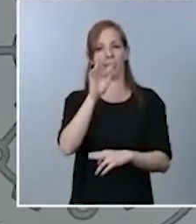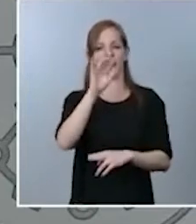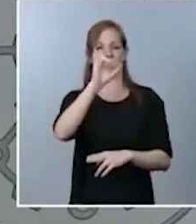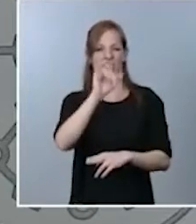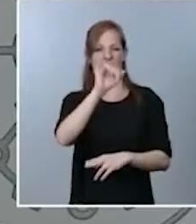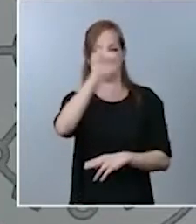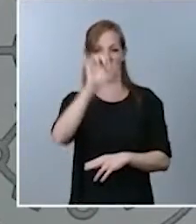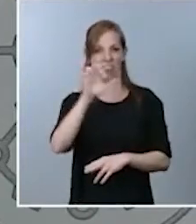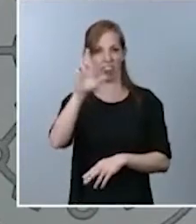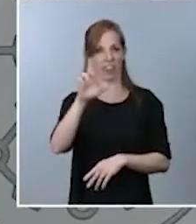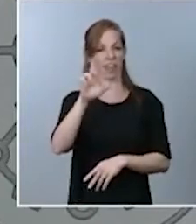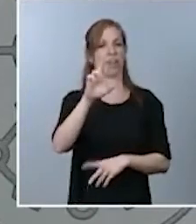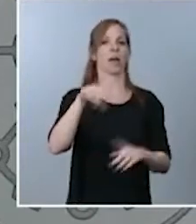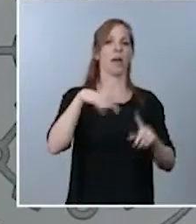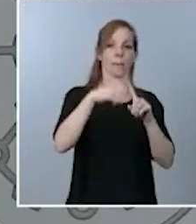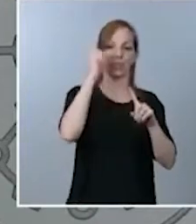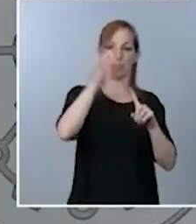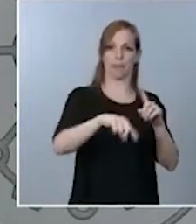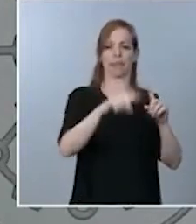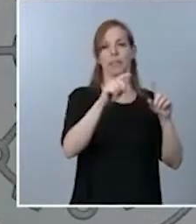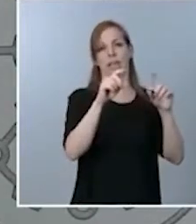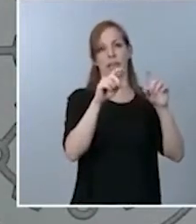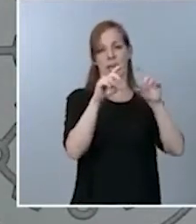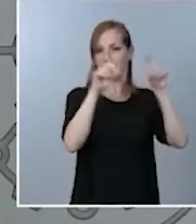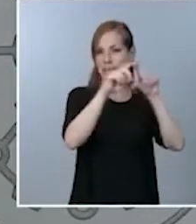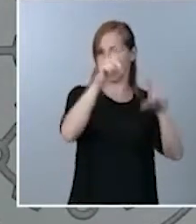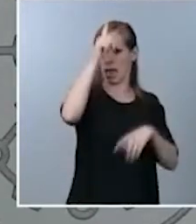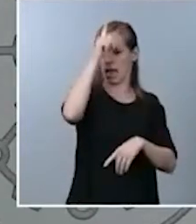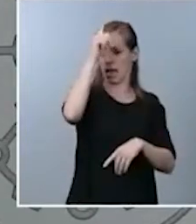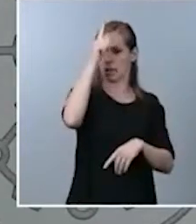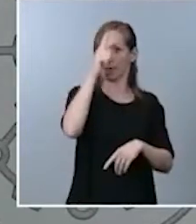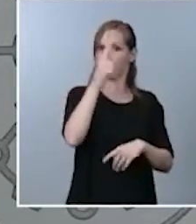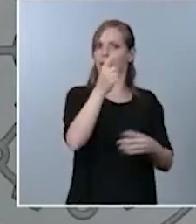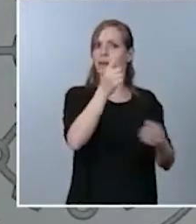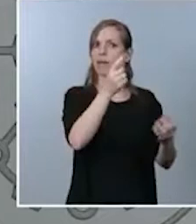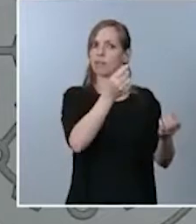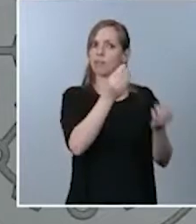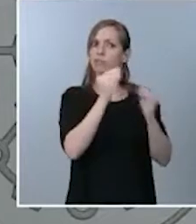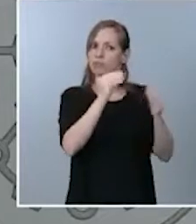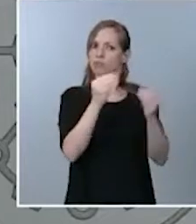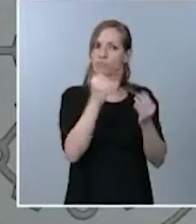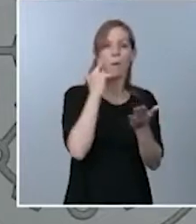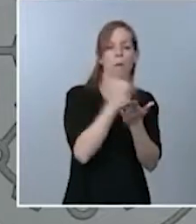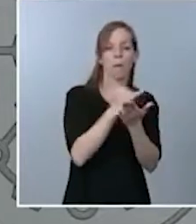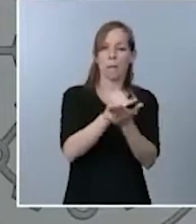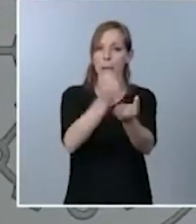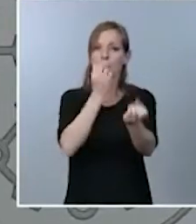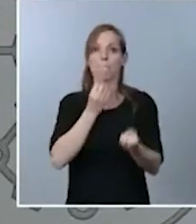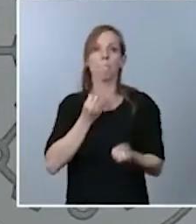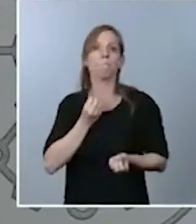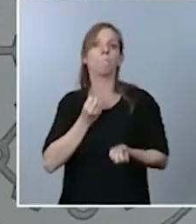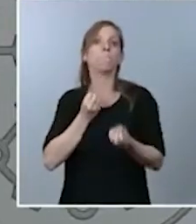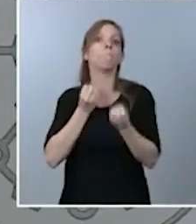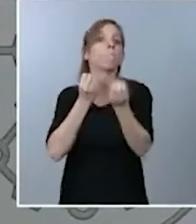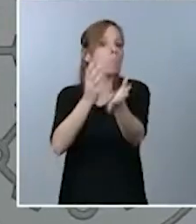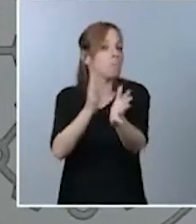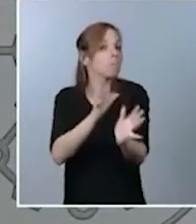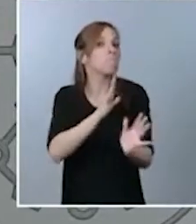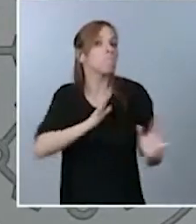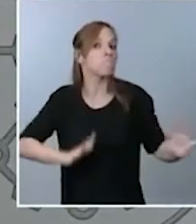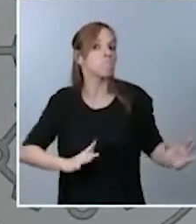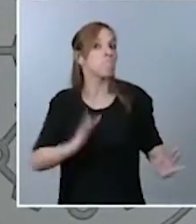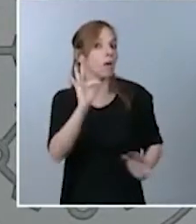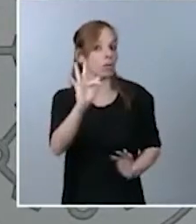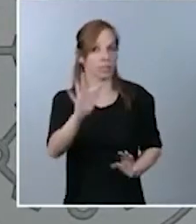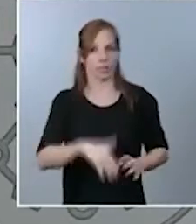BioNTech arrojan datos que, desde nuestro punto de vista, son de forma preliminar muy positivos. De hecho,